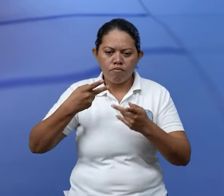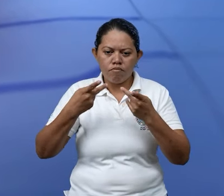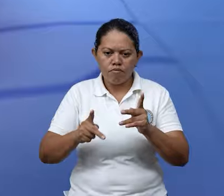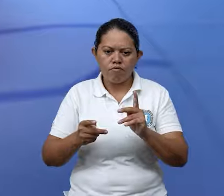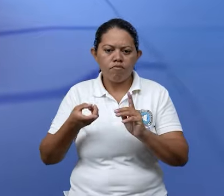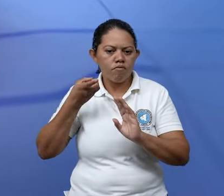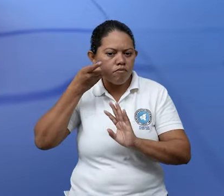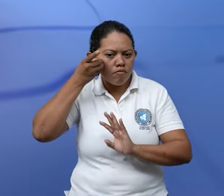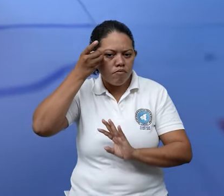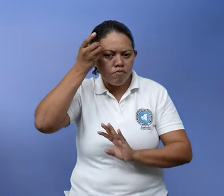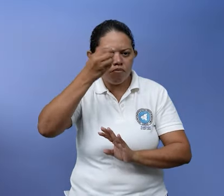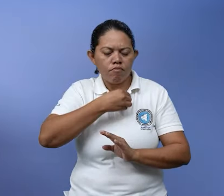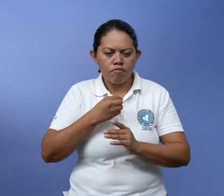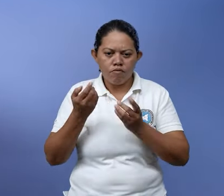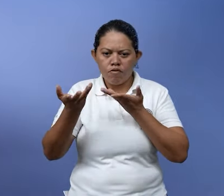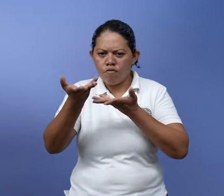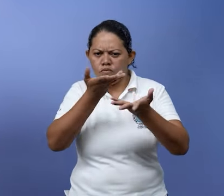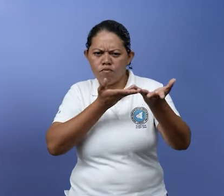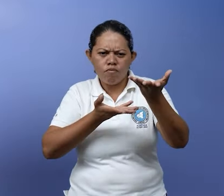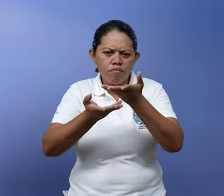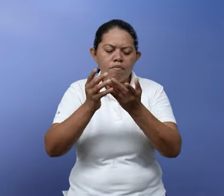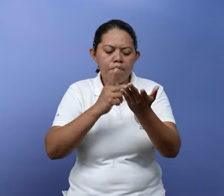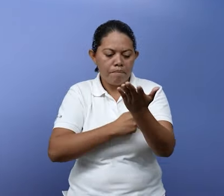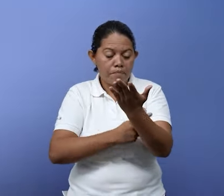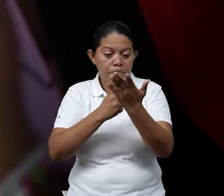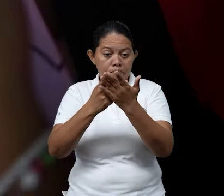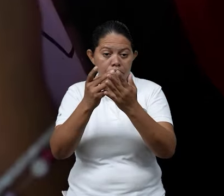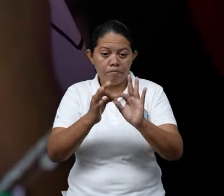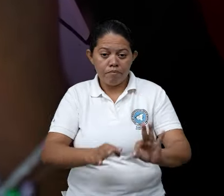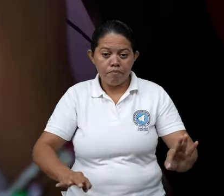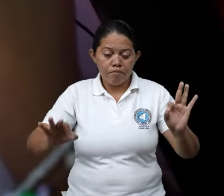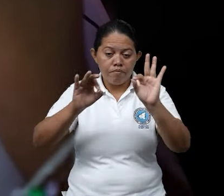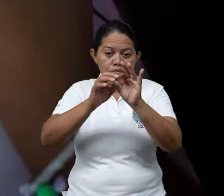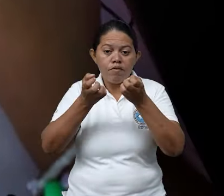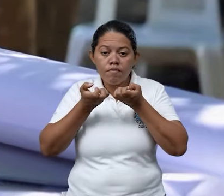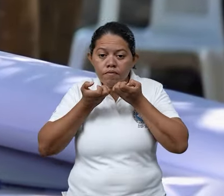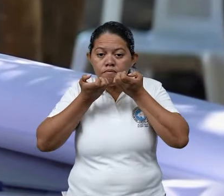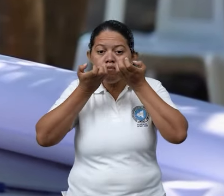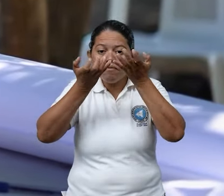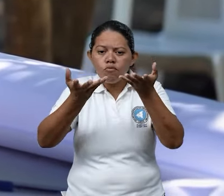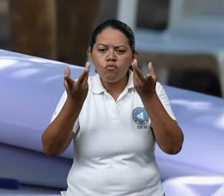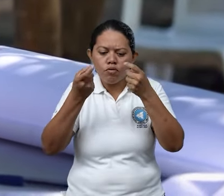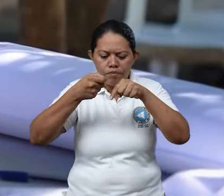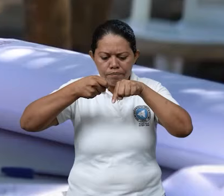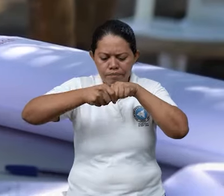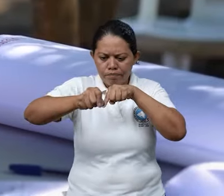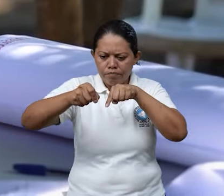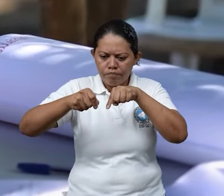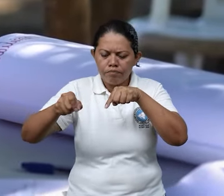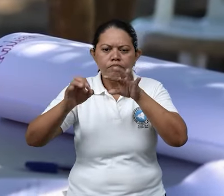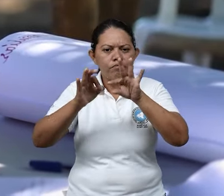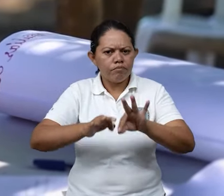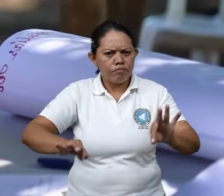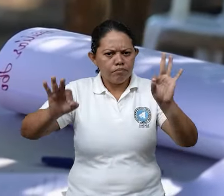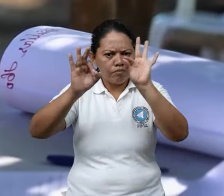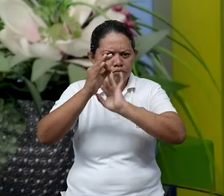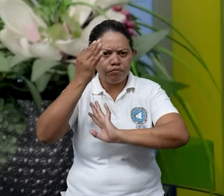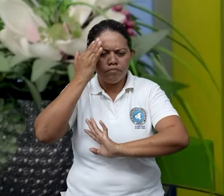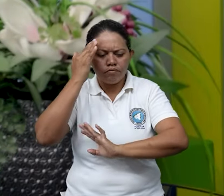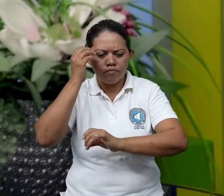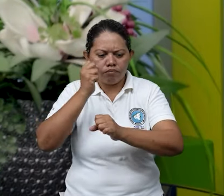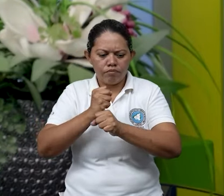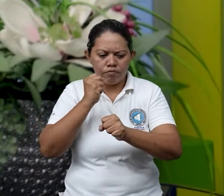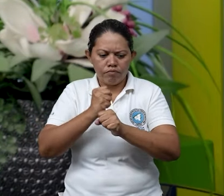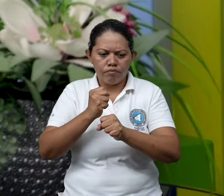desarrollar y actualizar todo tipo de planes, necesitamos información territorial e institucional. Por eso, el